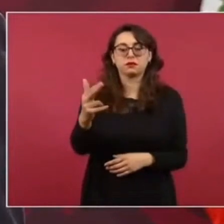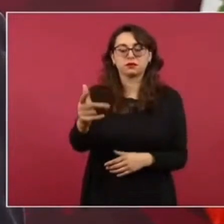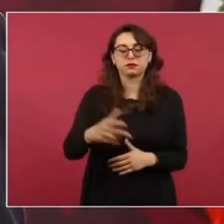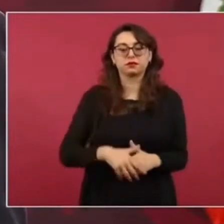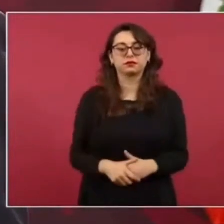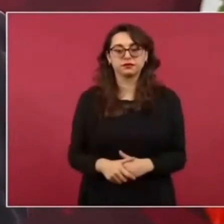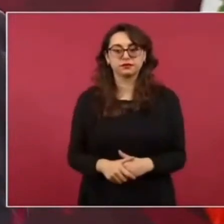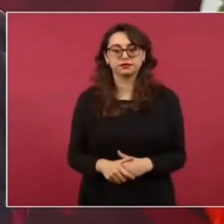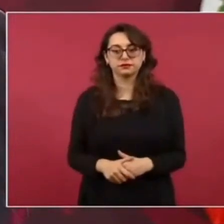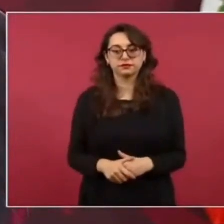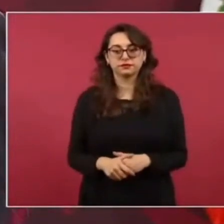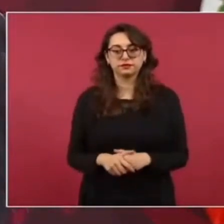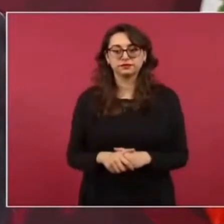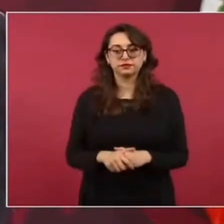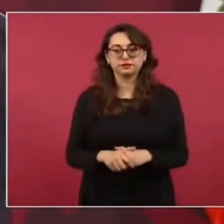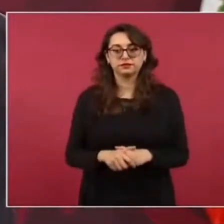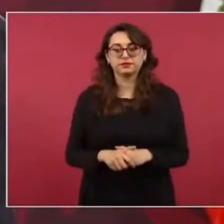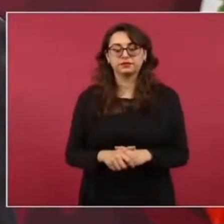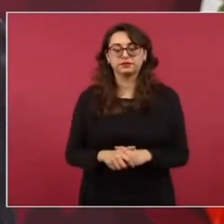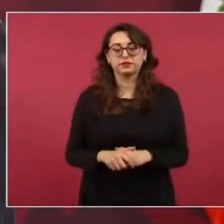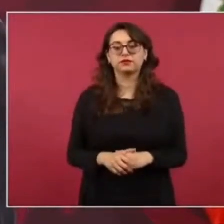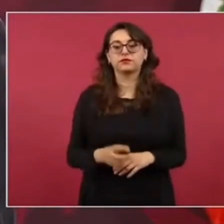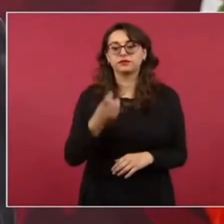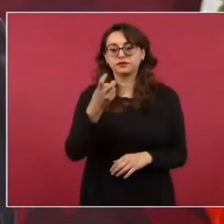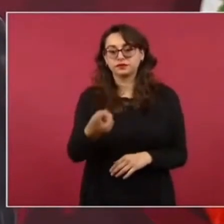por esos valores